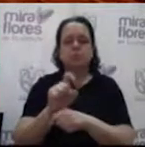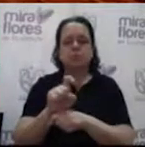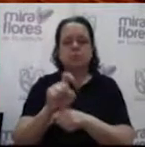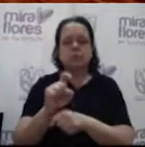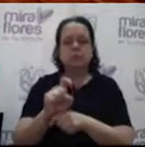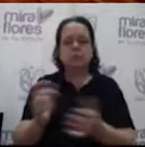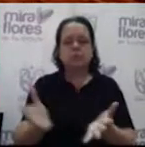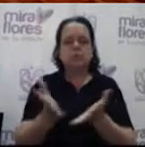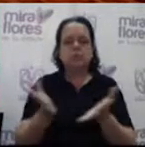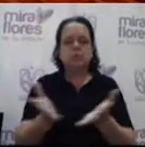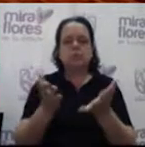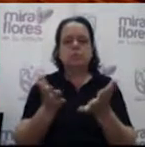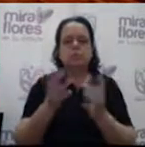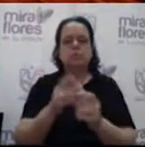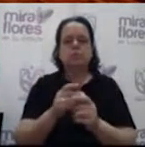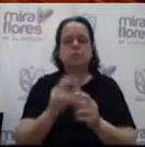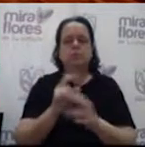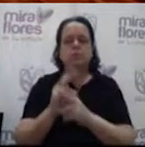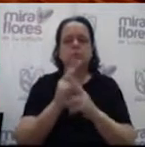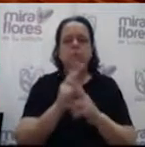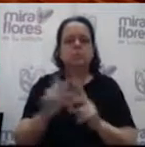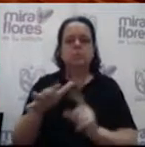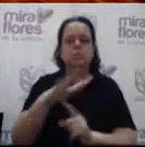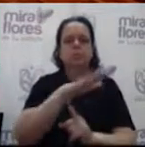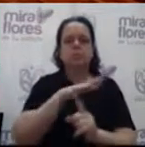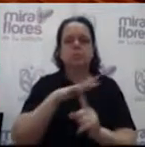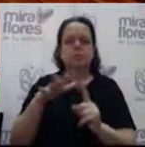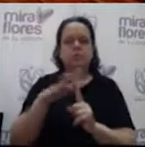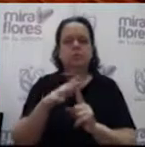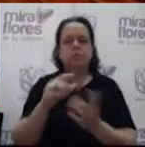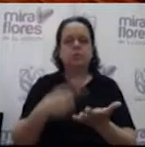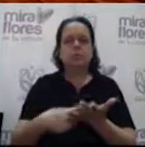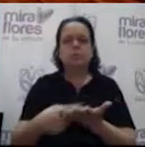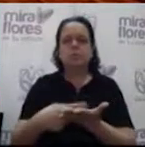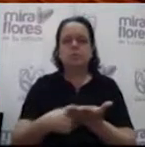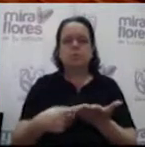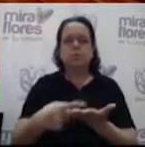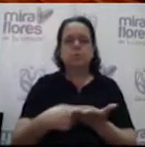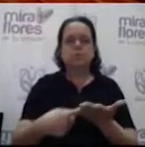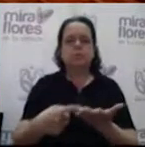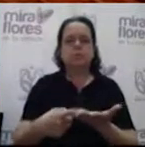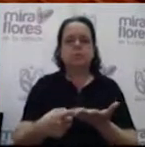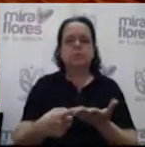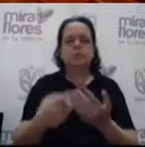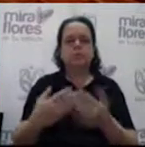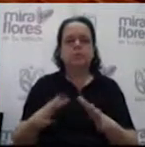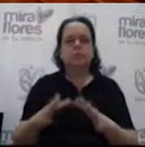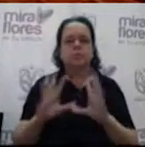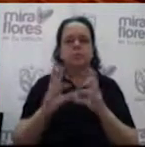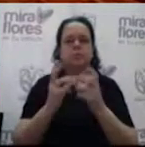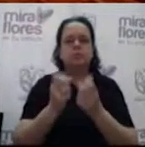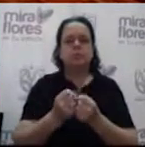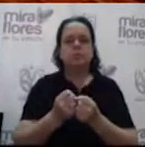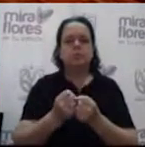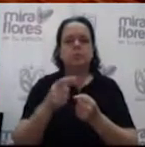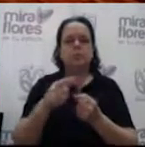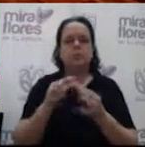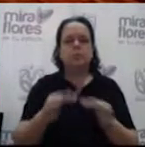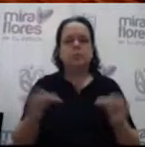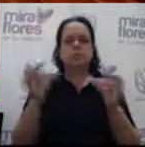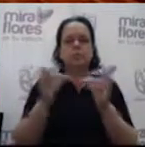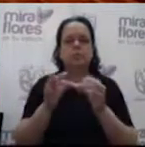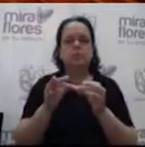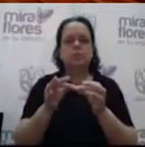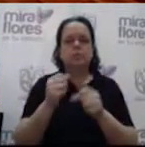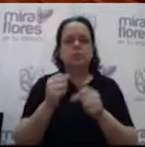cultura y ciudadanía ambiental. al debate, es una asociación que fundamentalmente trabaja